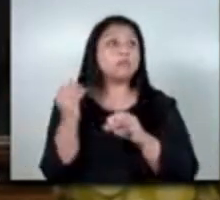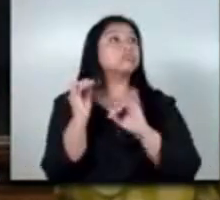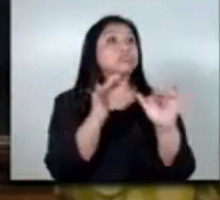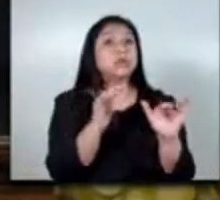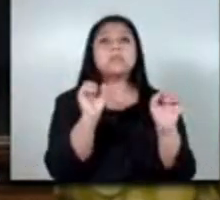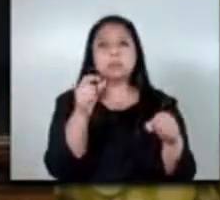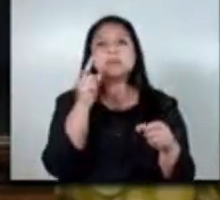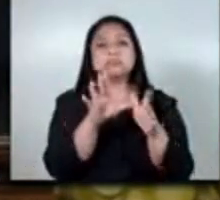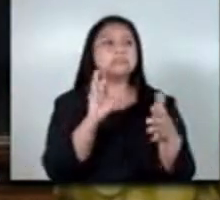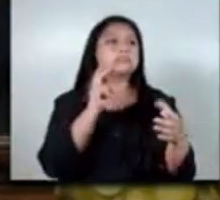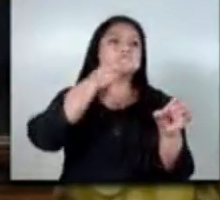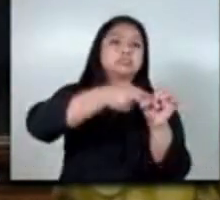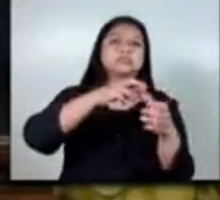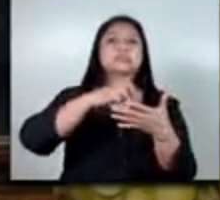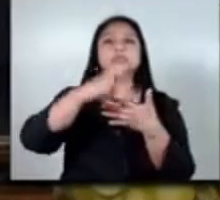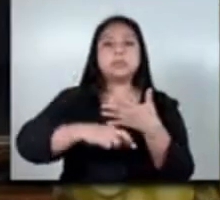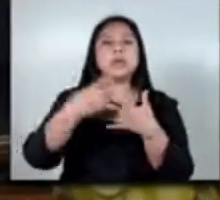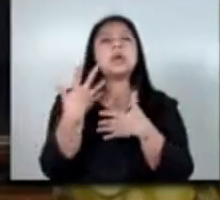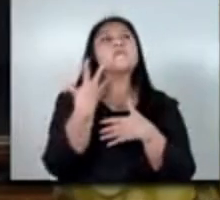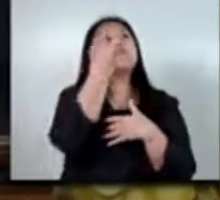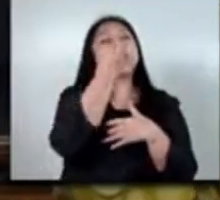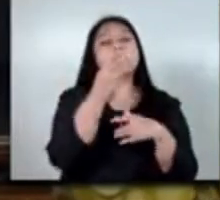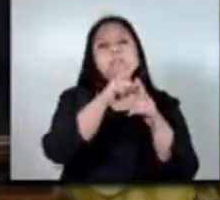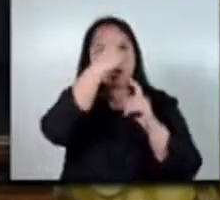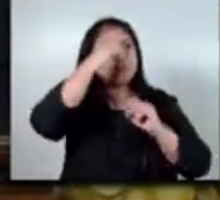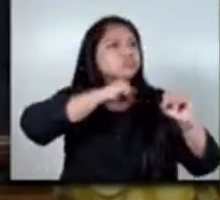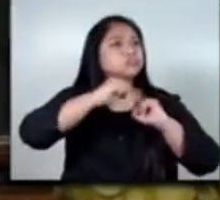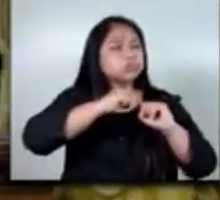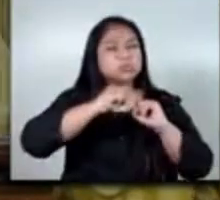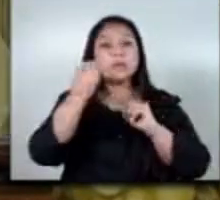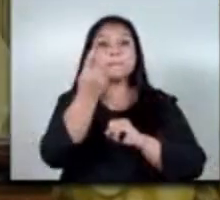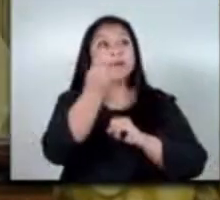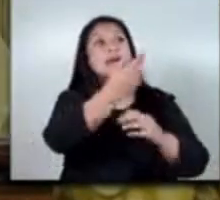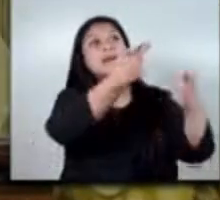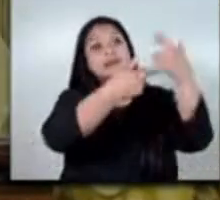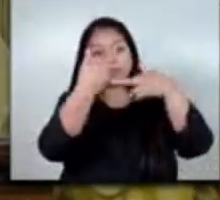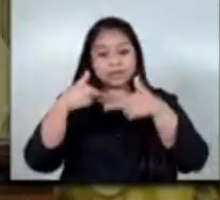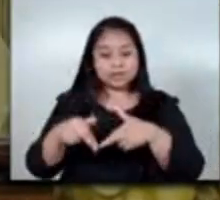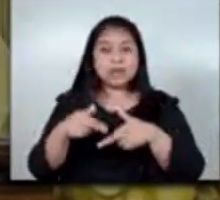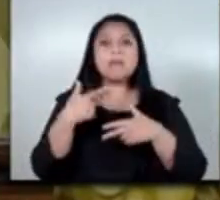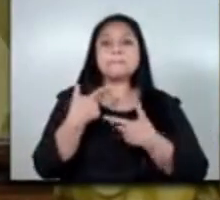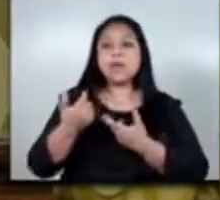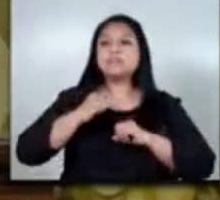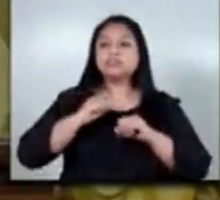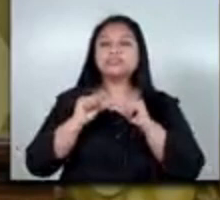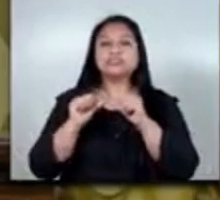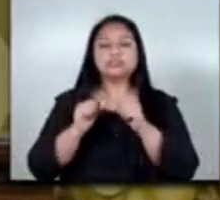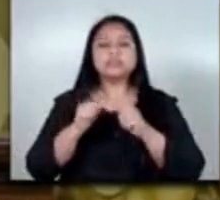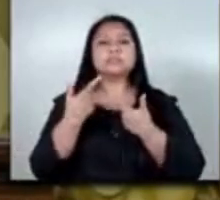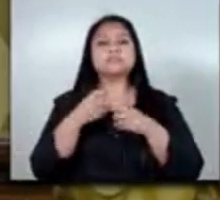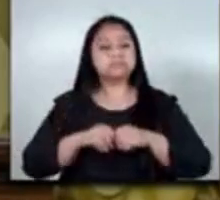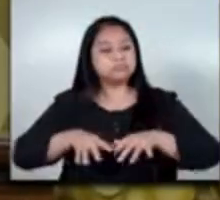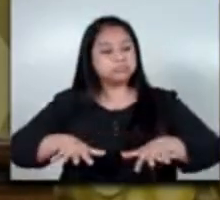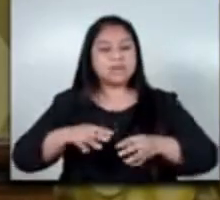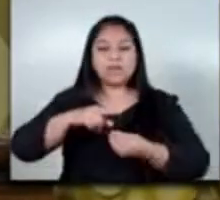optar a este programa y salir fuera del país trabajar y lo más importante regresar para mantener la estructura